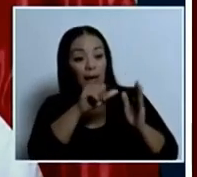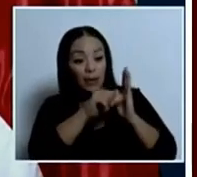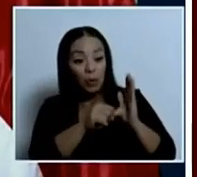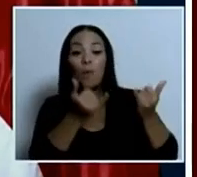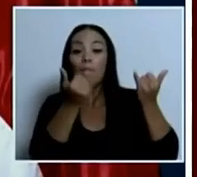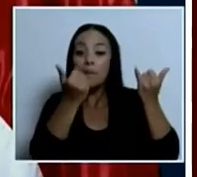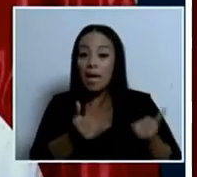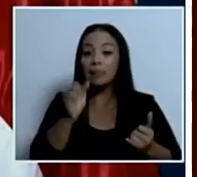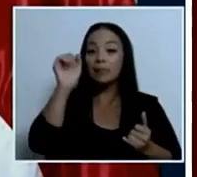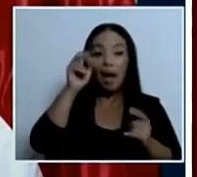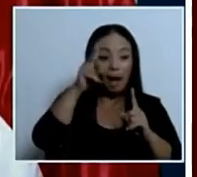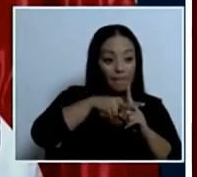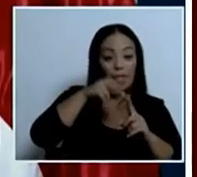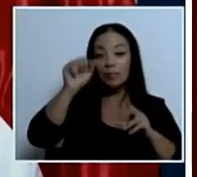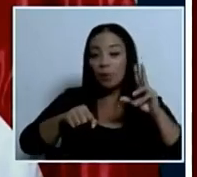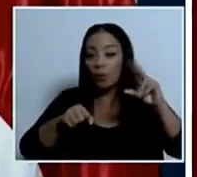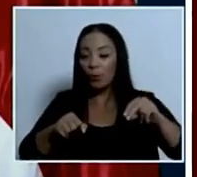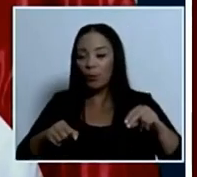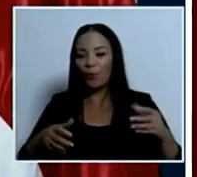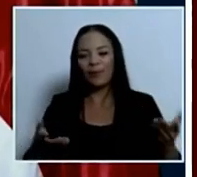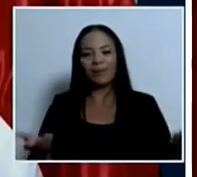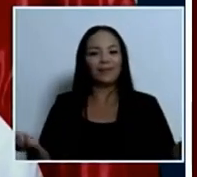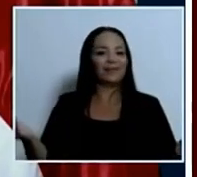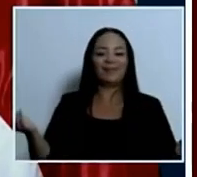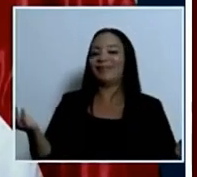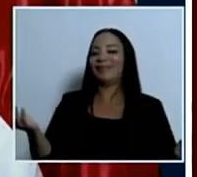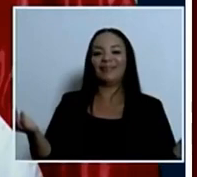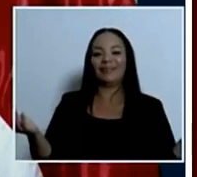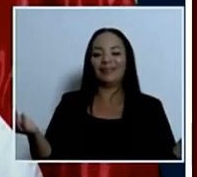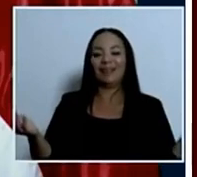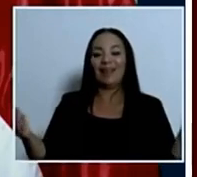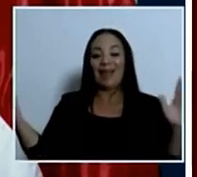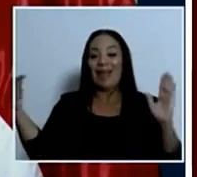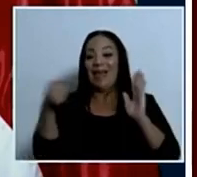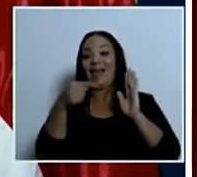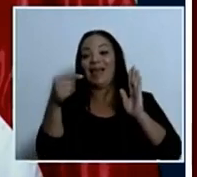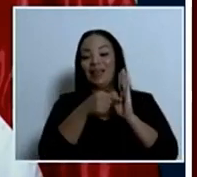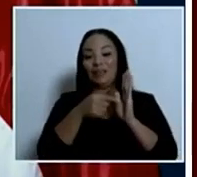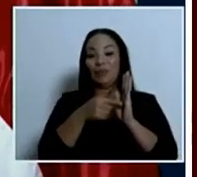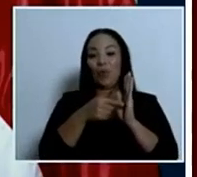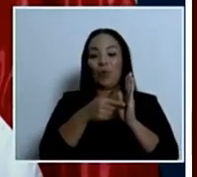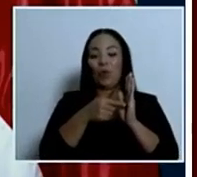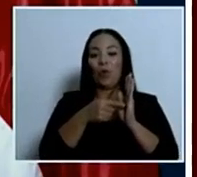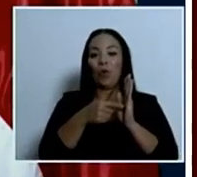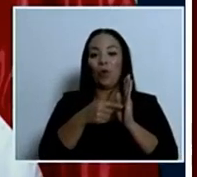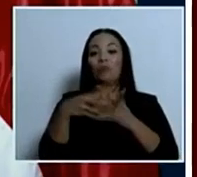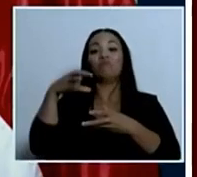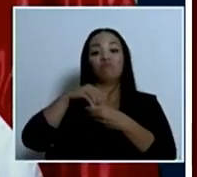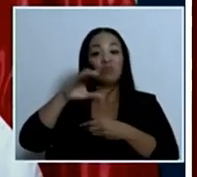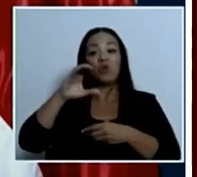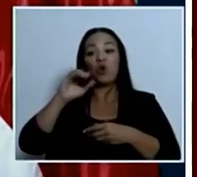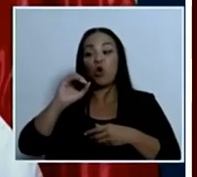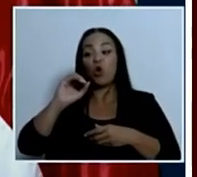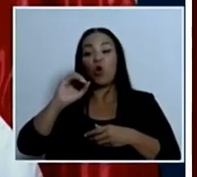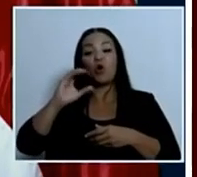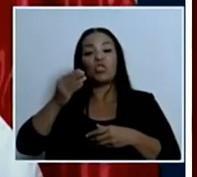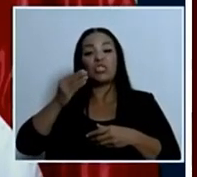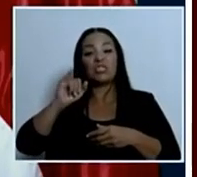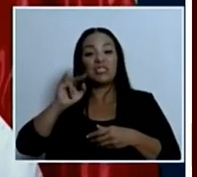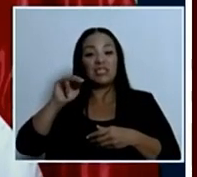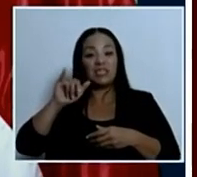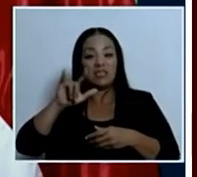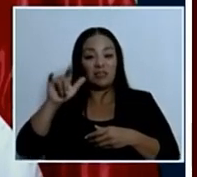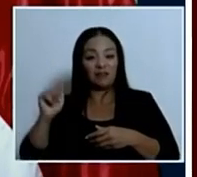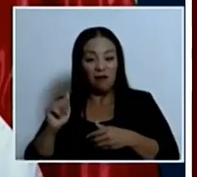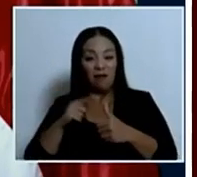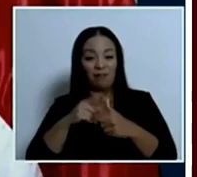puedo hacer yo al respecto eso se vuela cochinilla y eso se vuela todos los casos de crimen organizado por